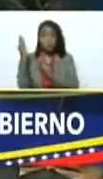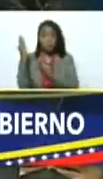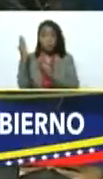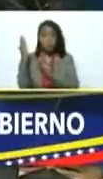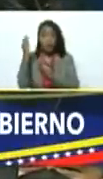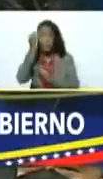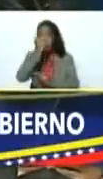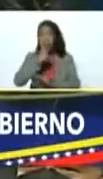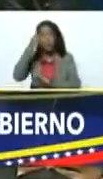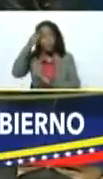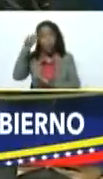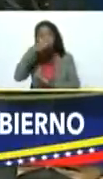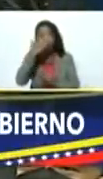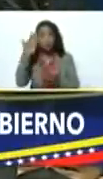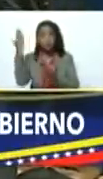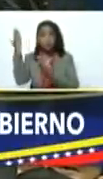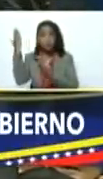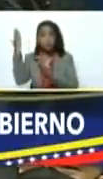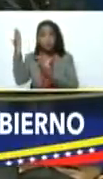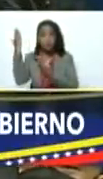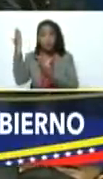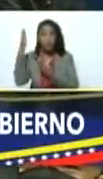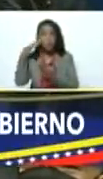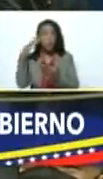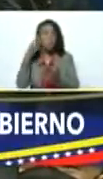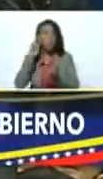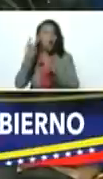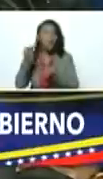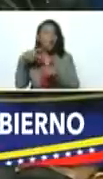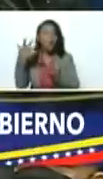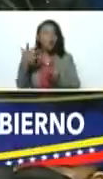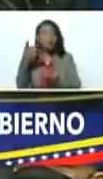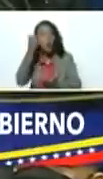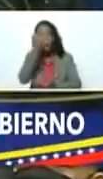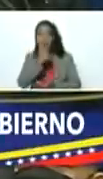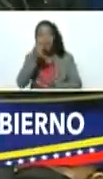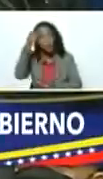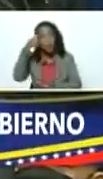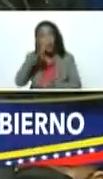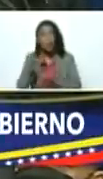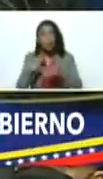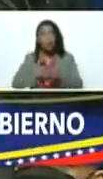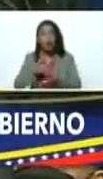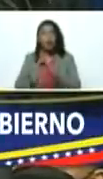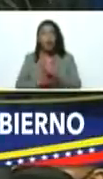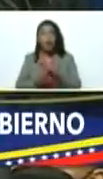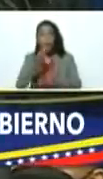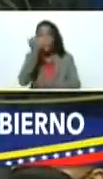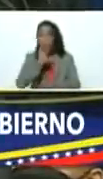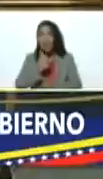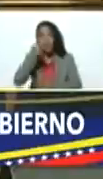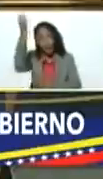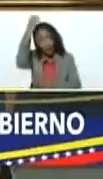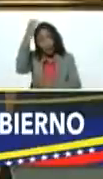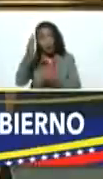Pueblo. Bueno, vamos a ver cuándo va a ser Valencia del Pueblo, pues todavía se llama Valencia del Rey, ¿verdad, la Cava?